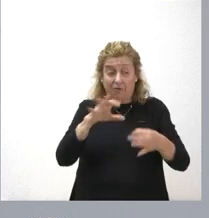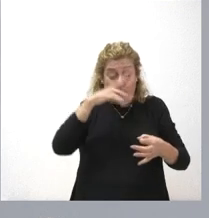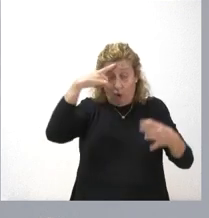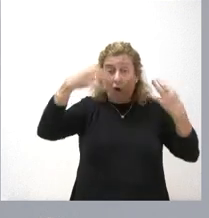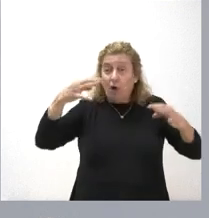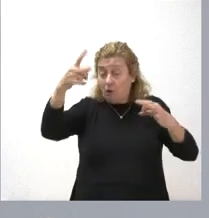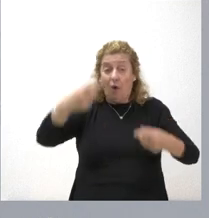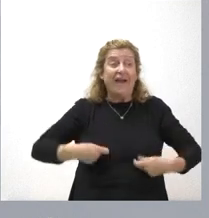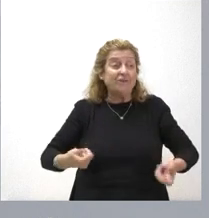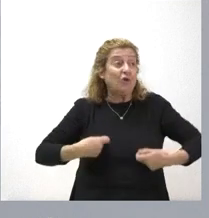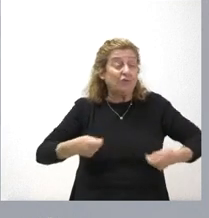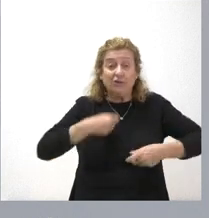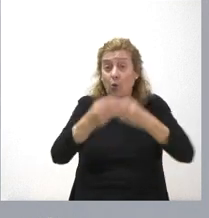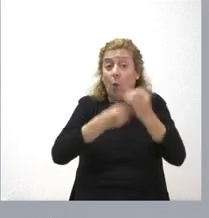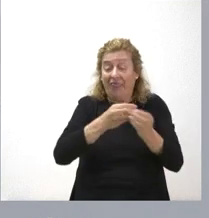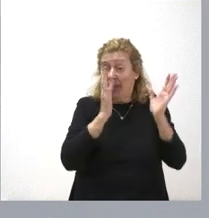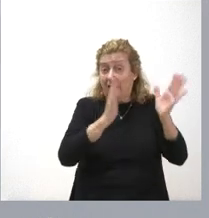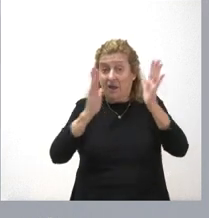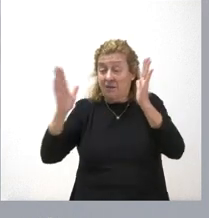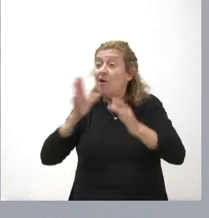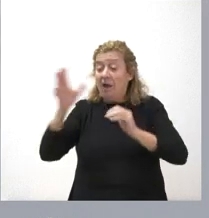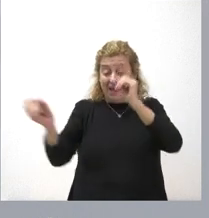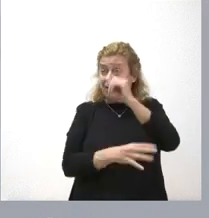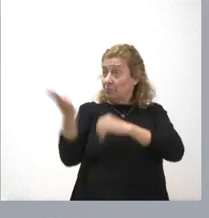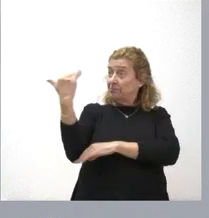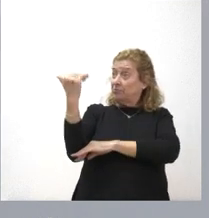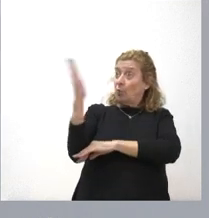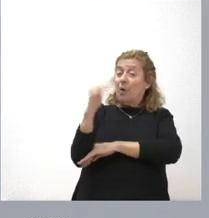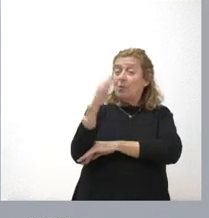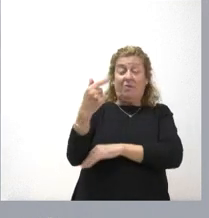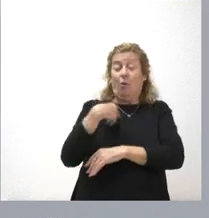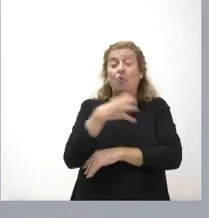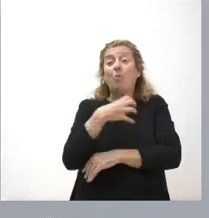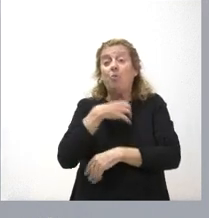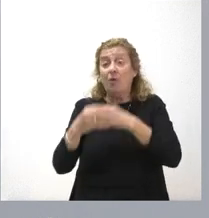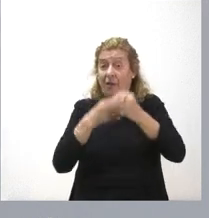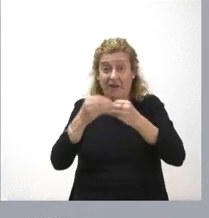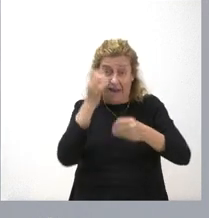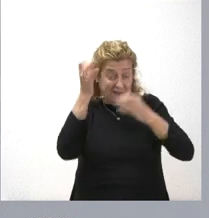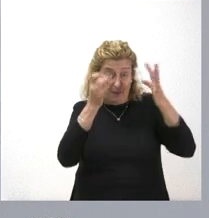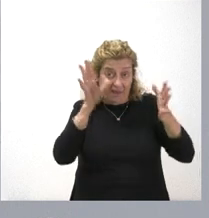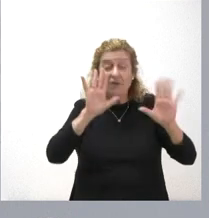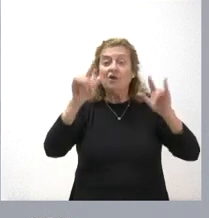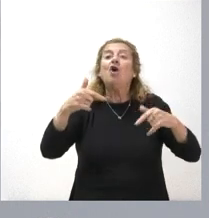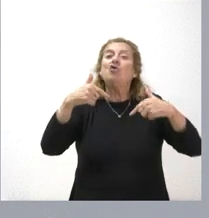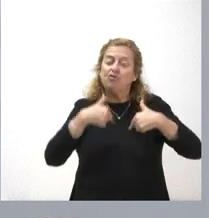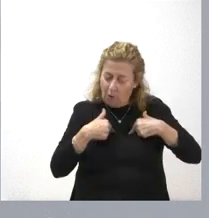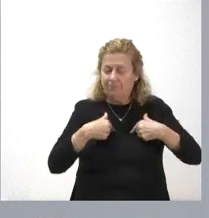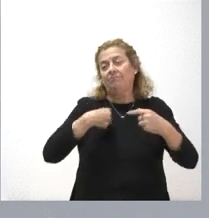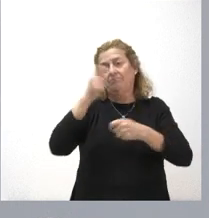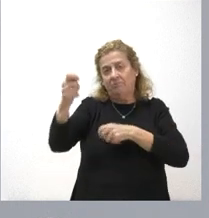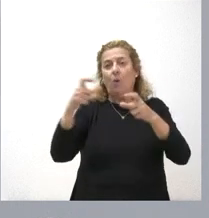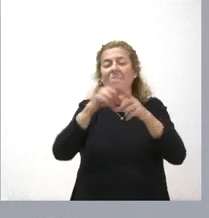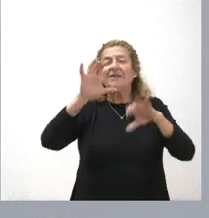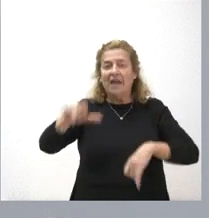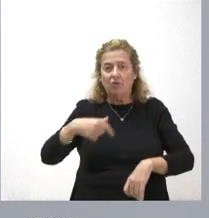el gasto lo vienen realizando periódicamente, pero el ingreso, si no lo tienen, pues no pueden prestar la actividad y nosotros hemos garantizado no solamente la aportación de la Junta de